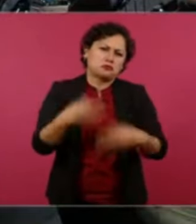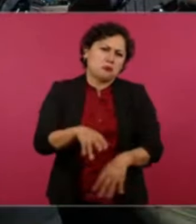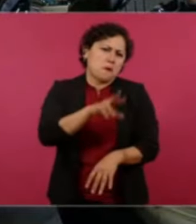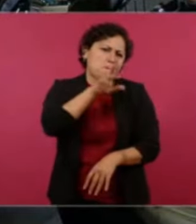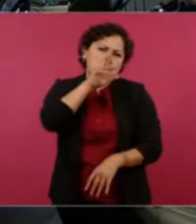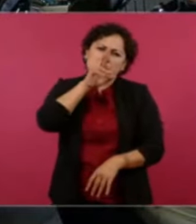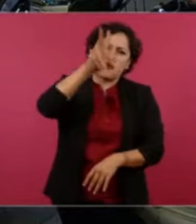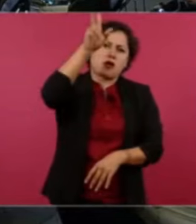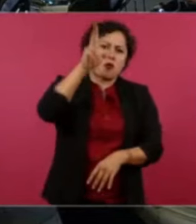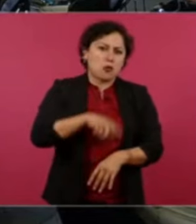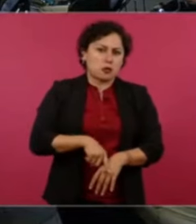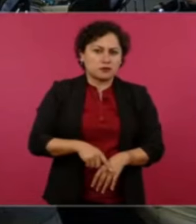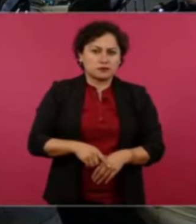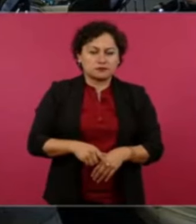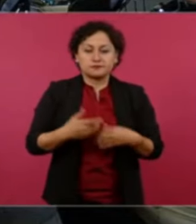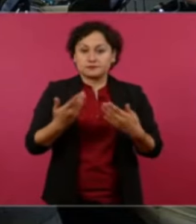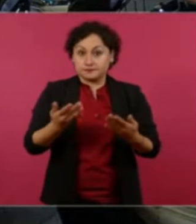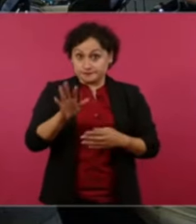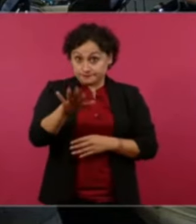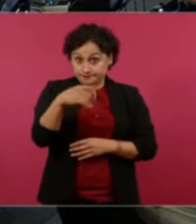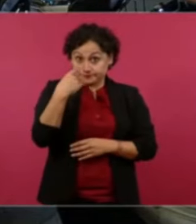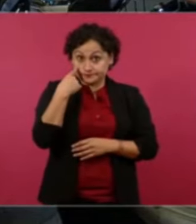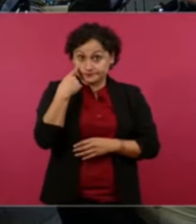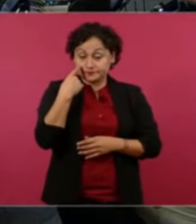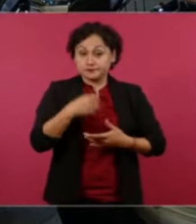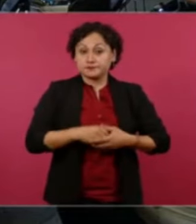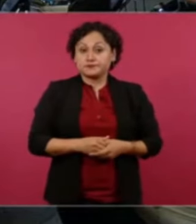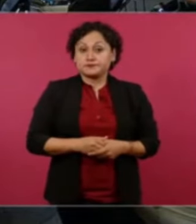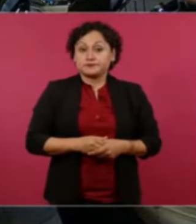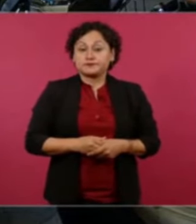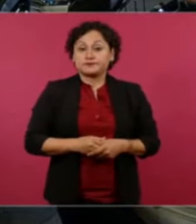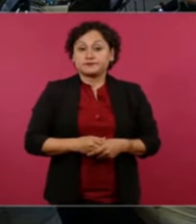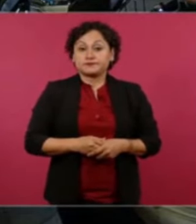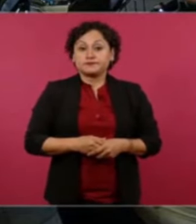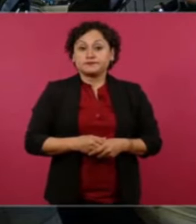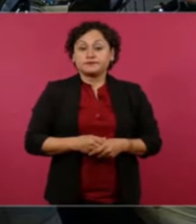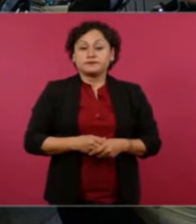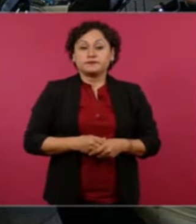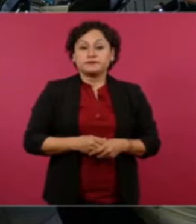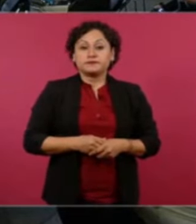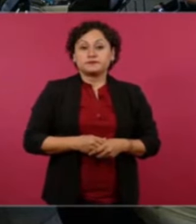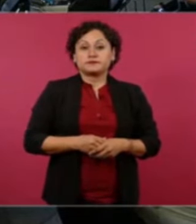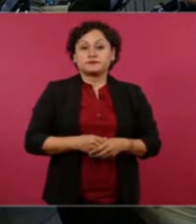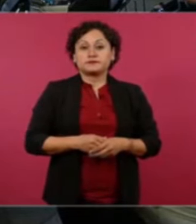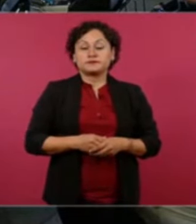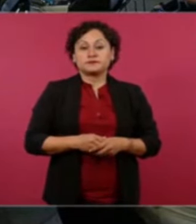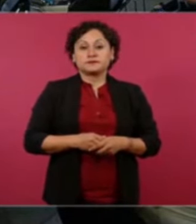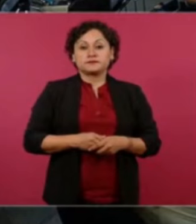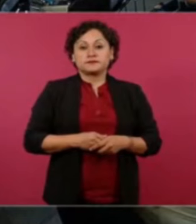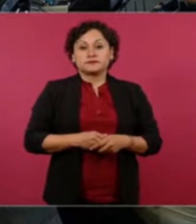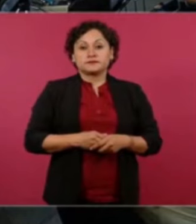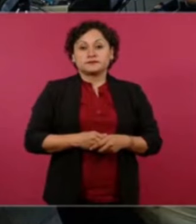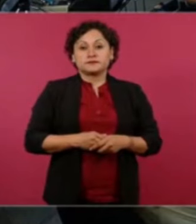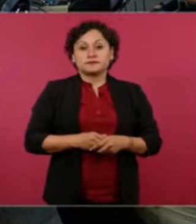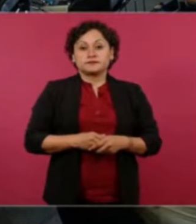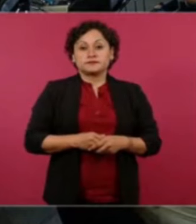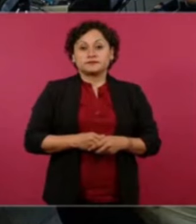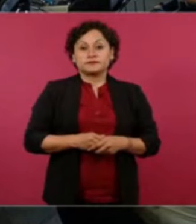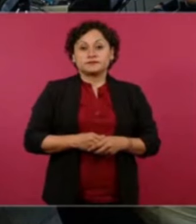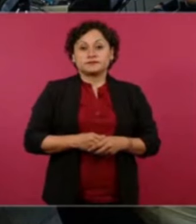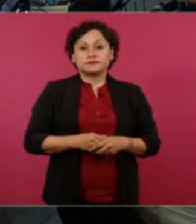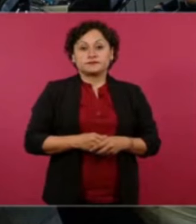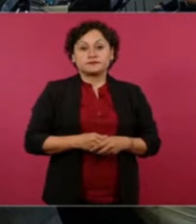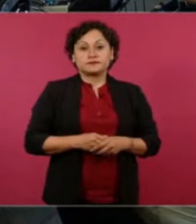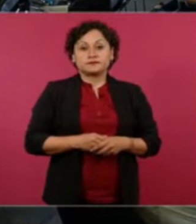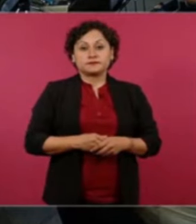Tan es así que la mayoría